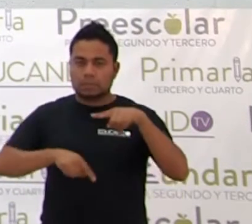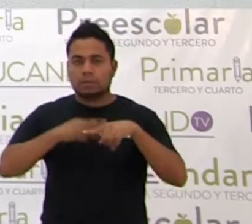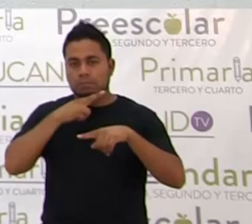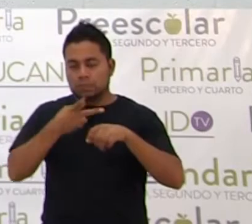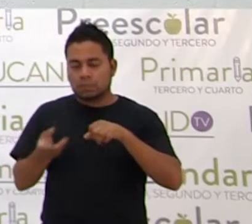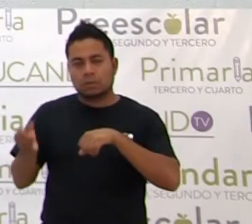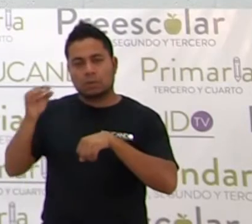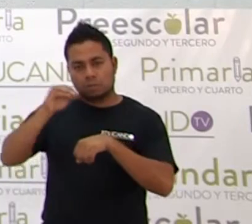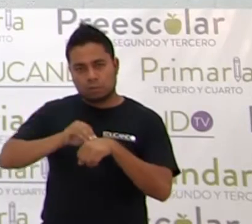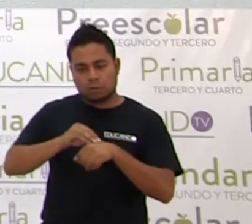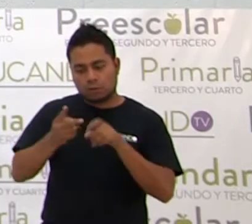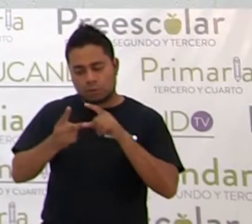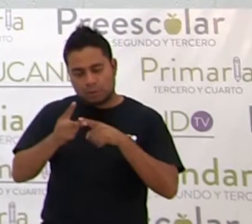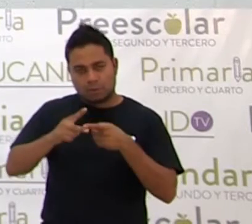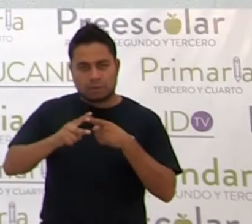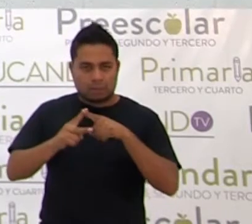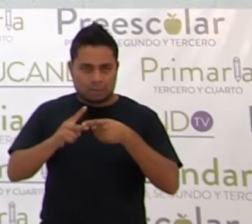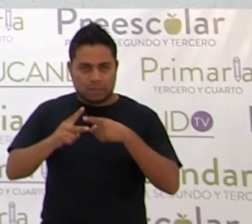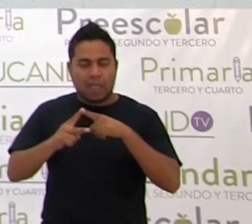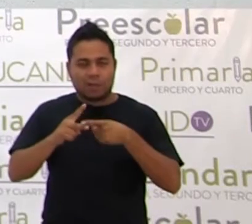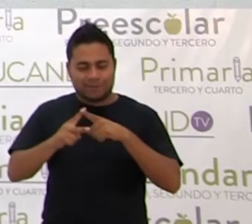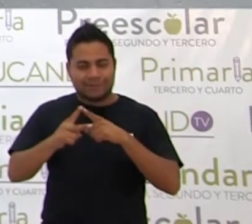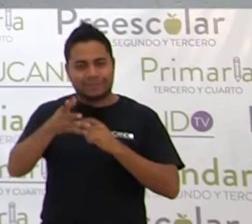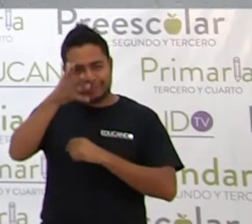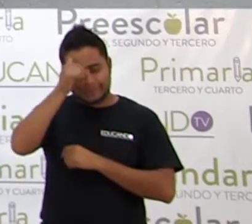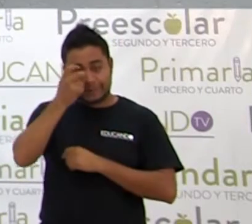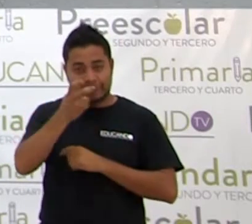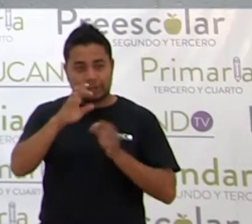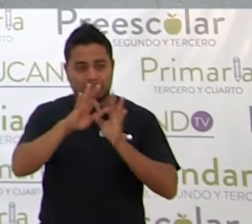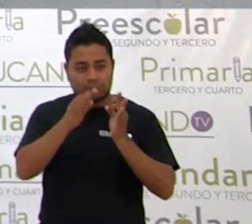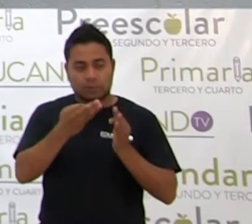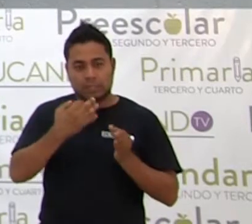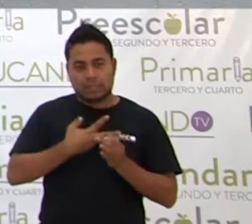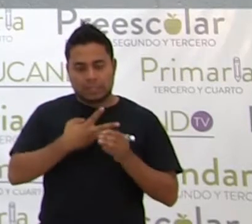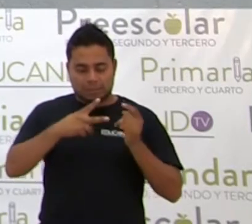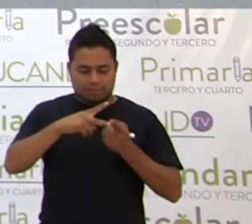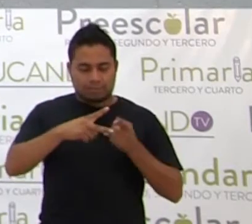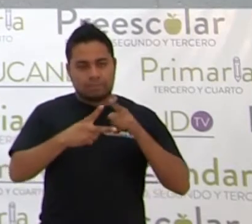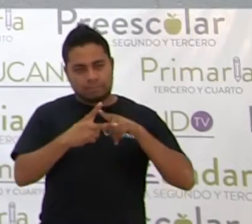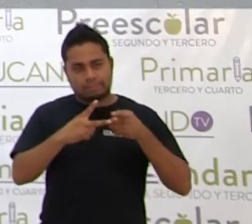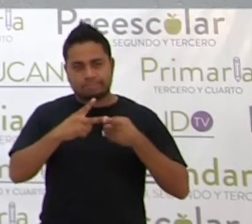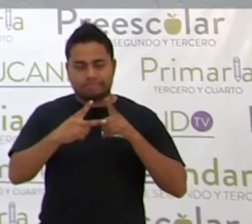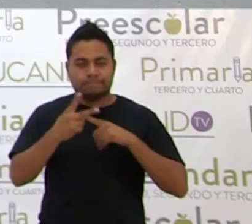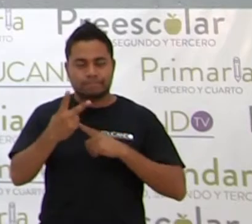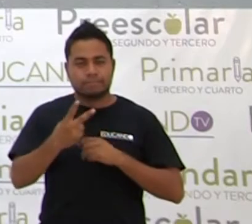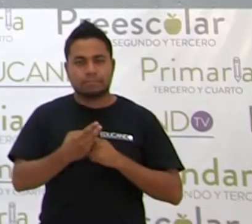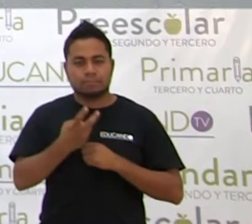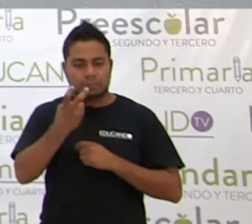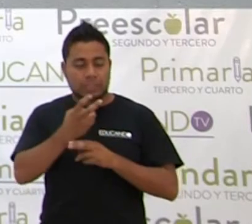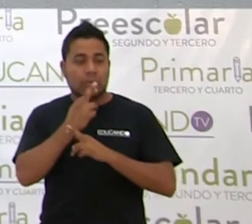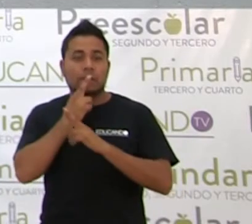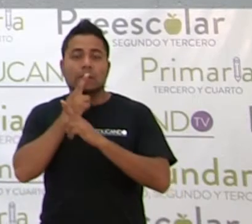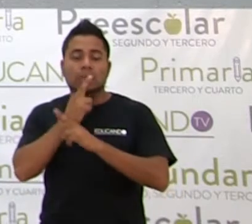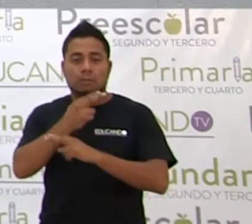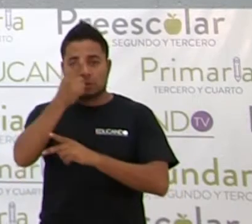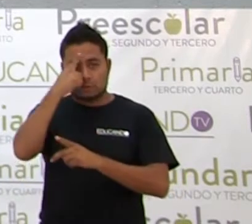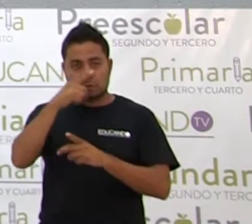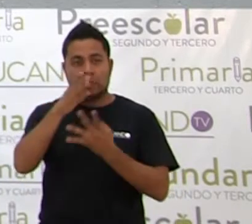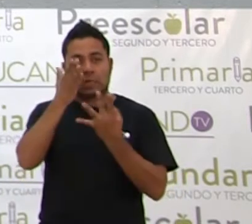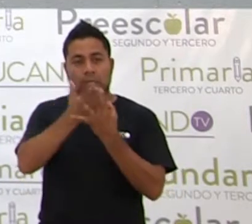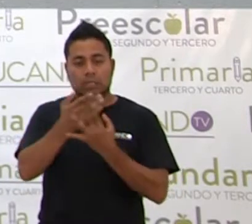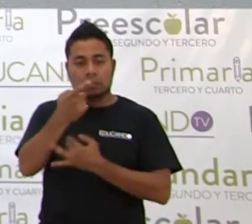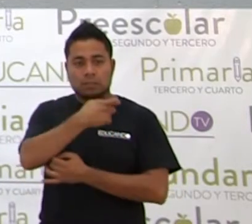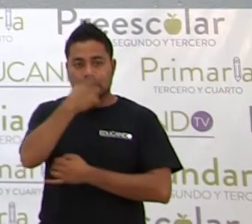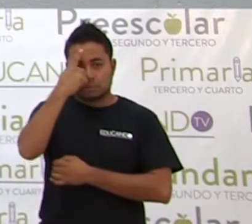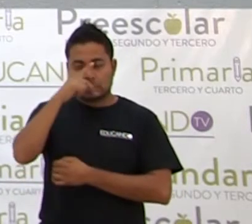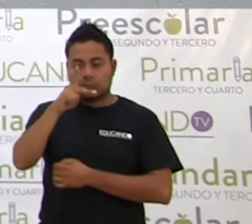poner el ángulo, ¿sí? Que es la figura que tiene 2 lados. Ese es el resultado de esta división